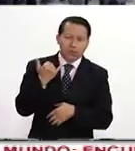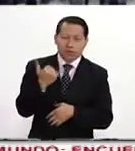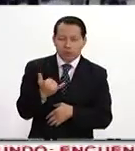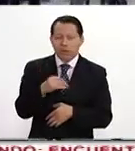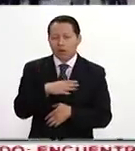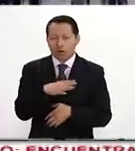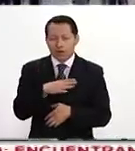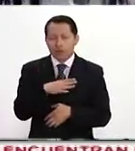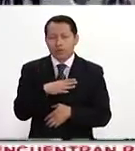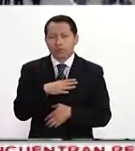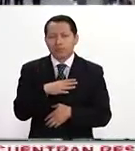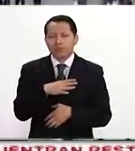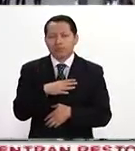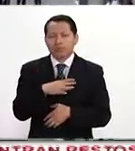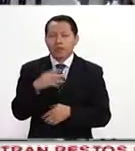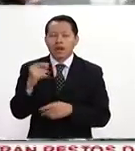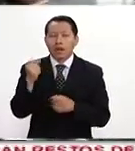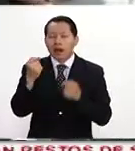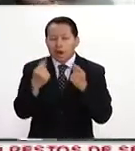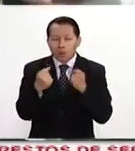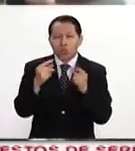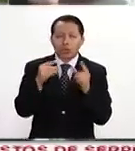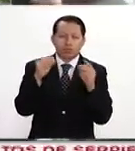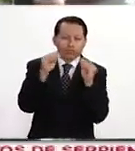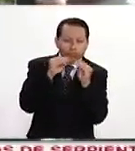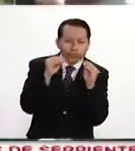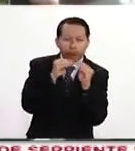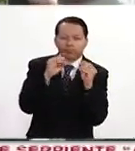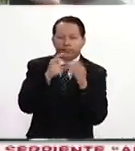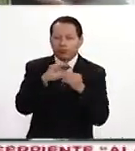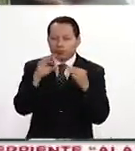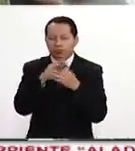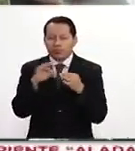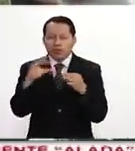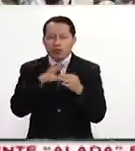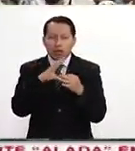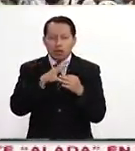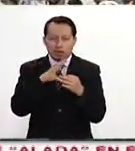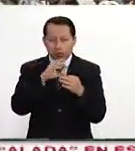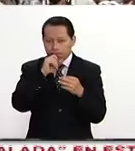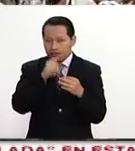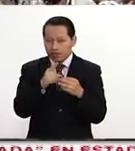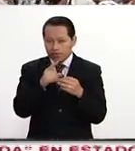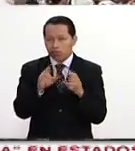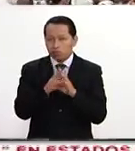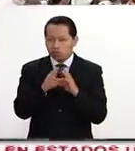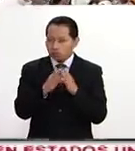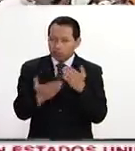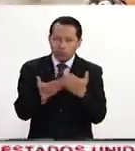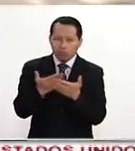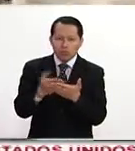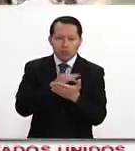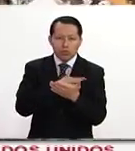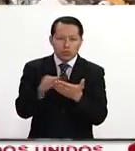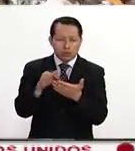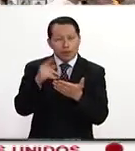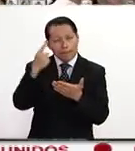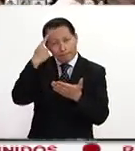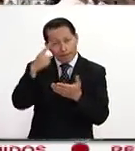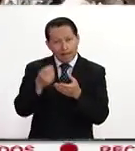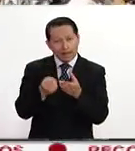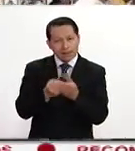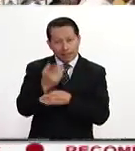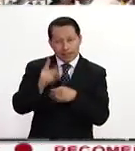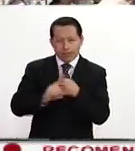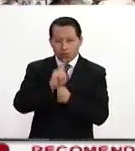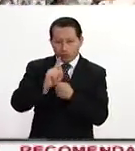algunas negociaciones que plantea el oficialismo para salir de la crisis, pero que nos